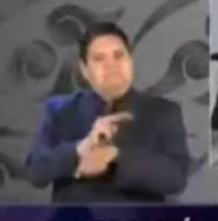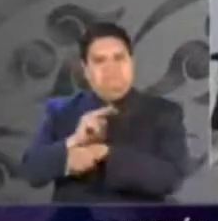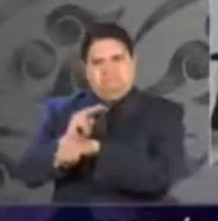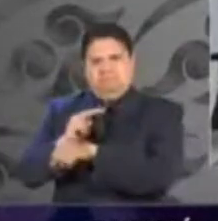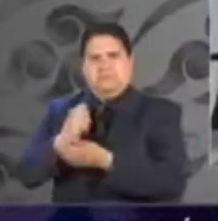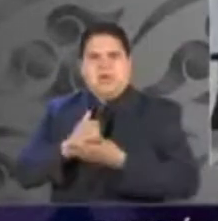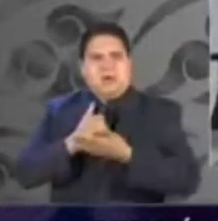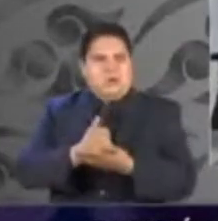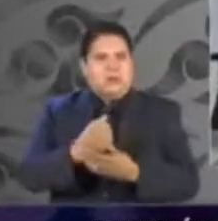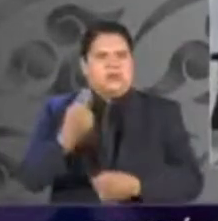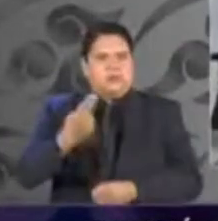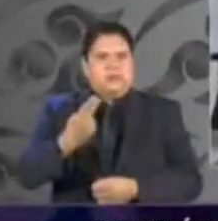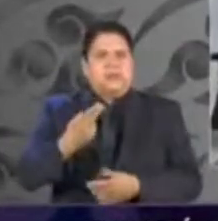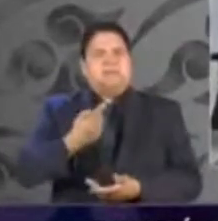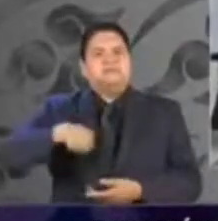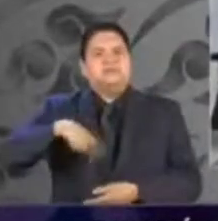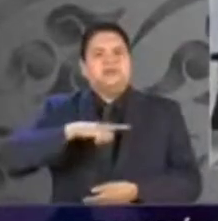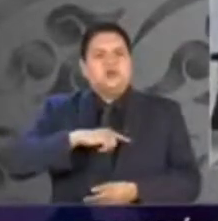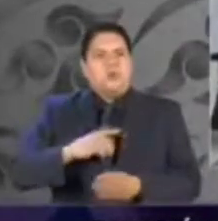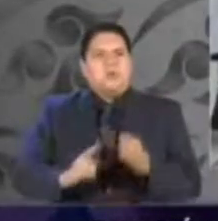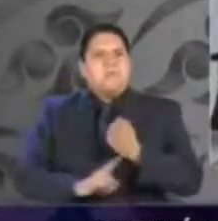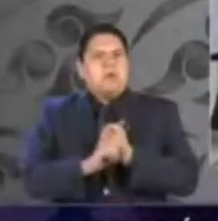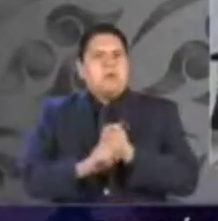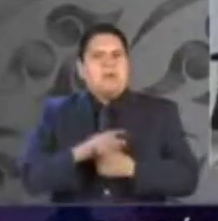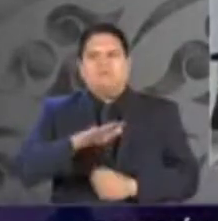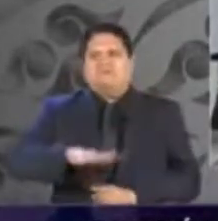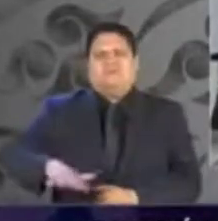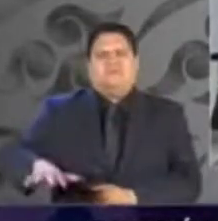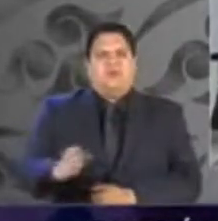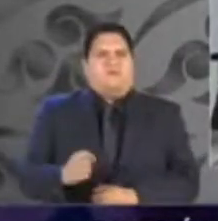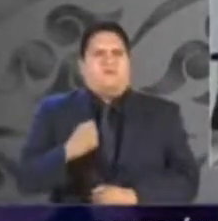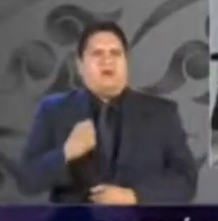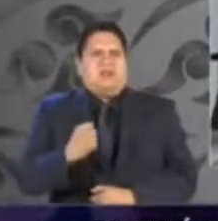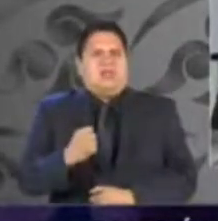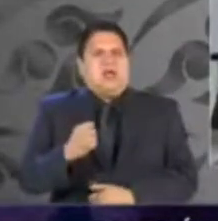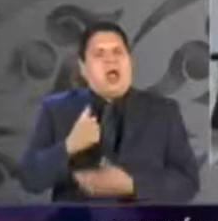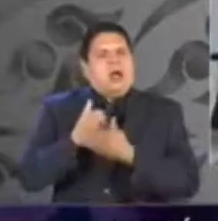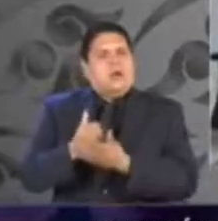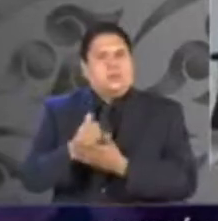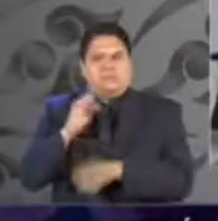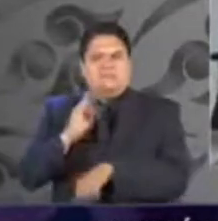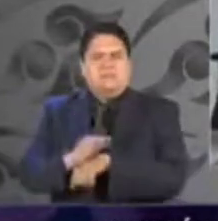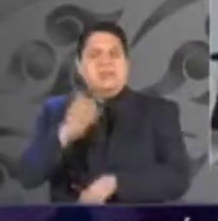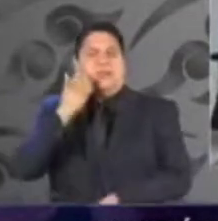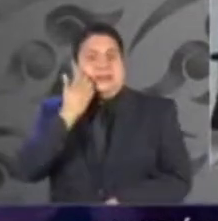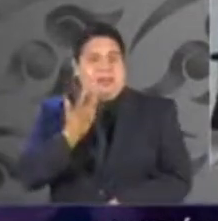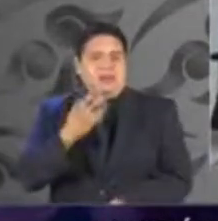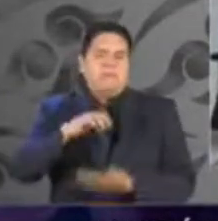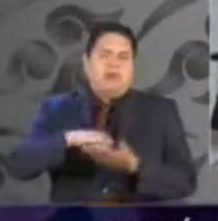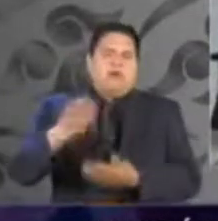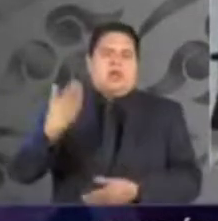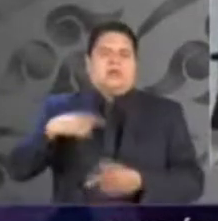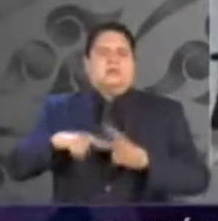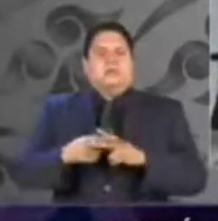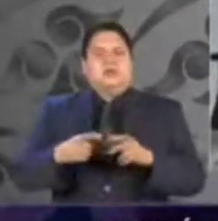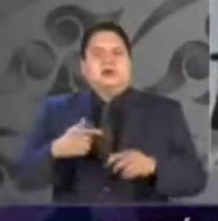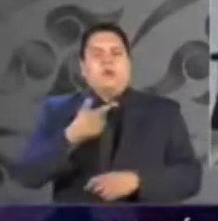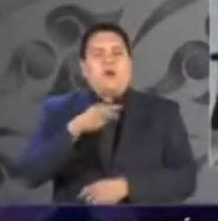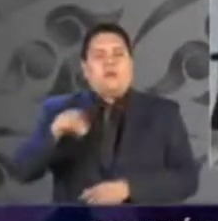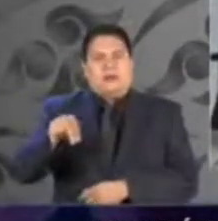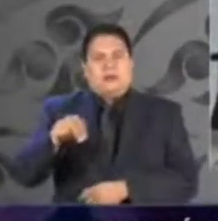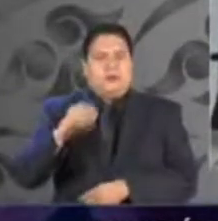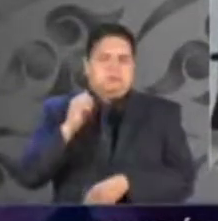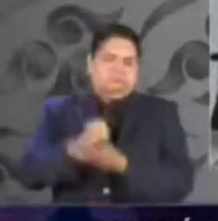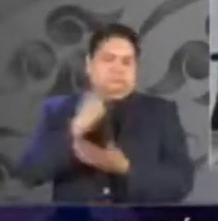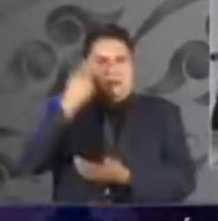enfrentando este flagelo entre muchas cosas, aprobamos la Guardia Nacional. Creo que el problema es cuando se trata